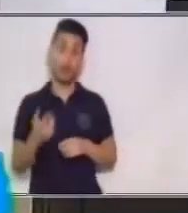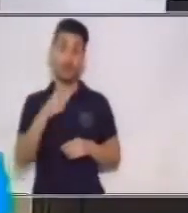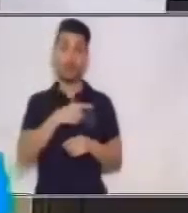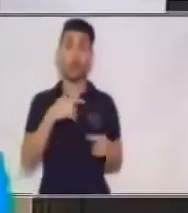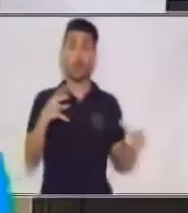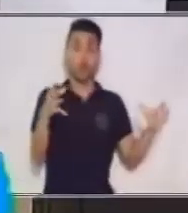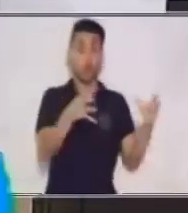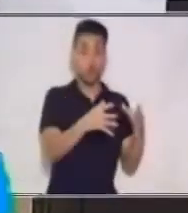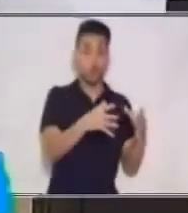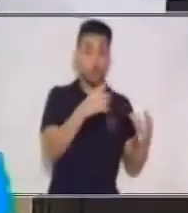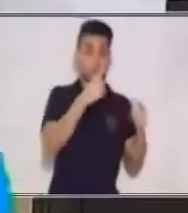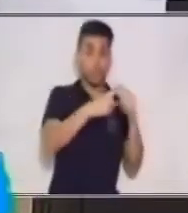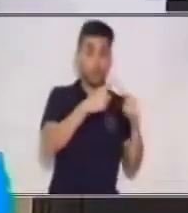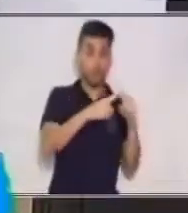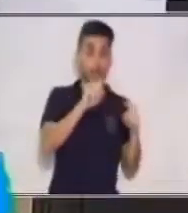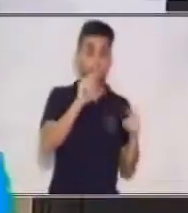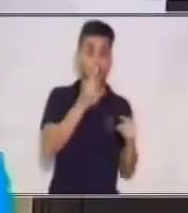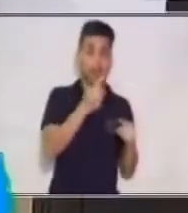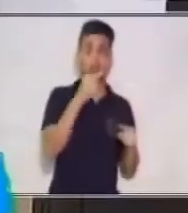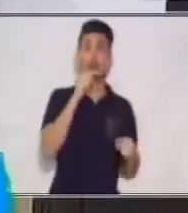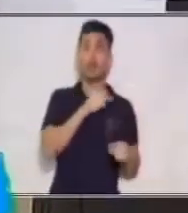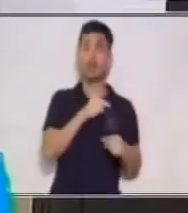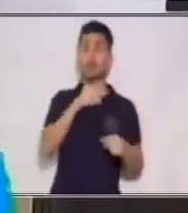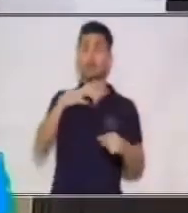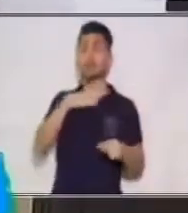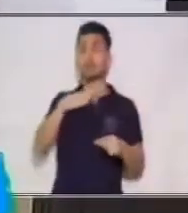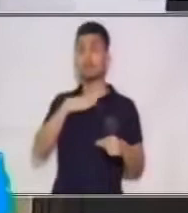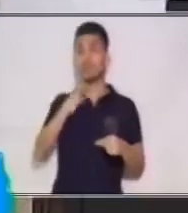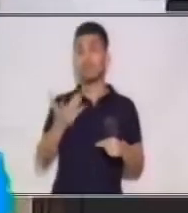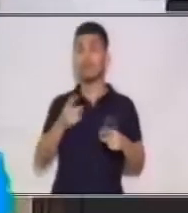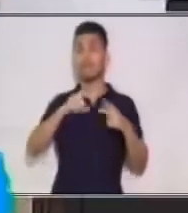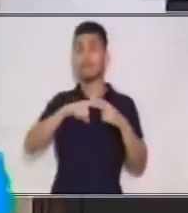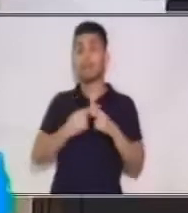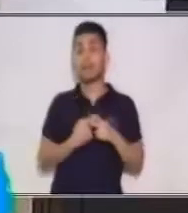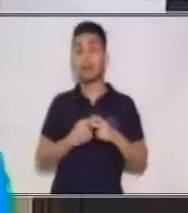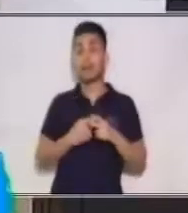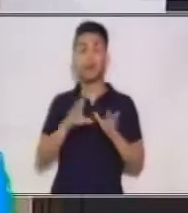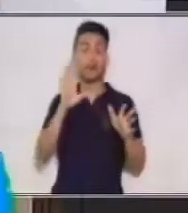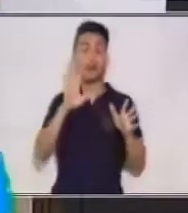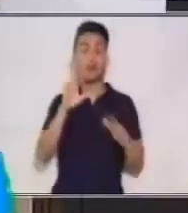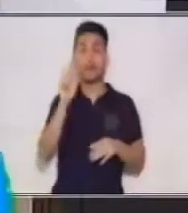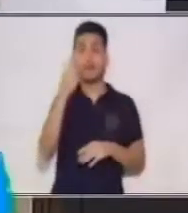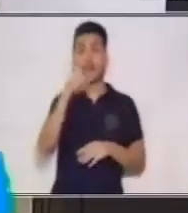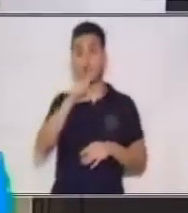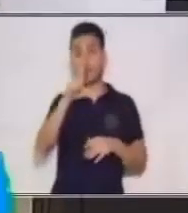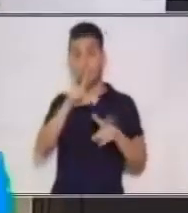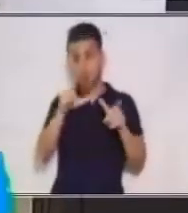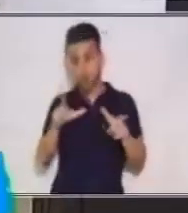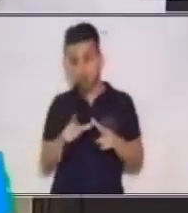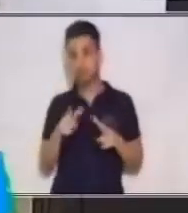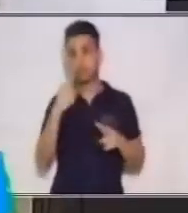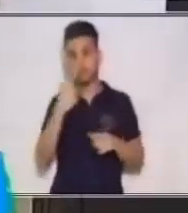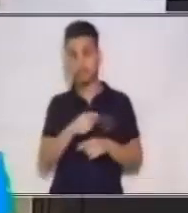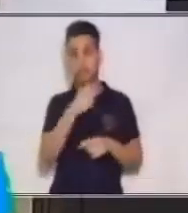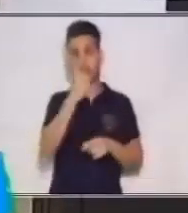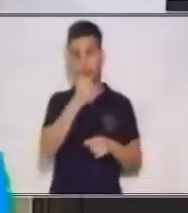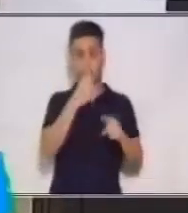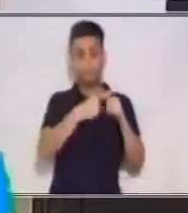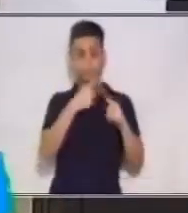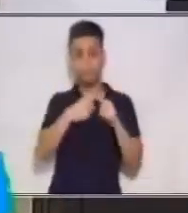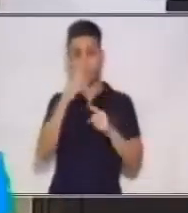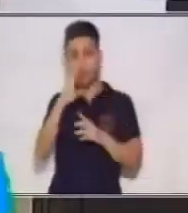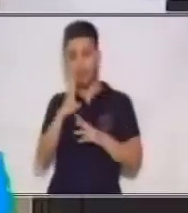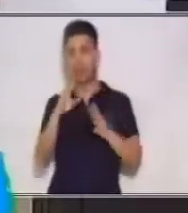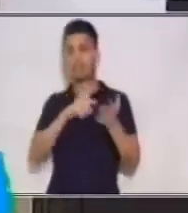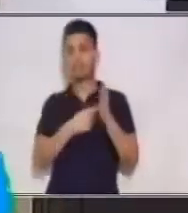a multiplicar primero son los que llevan entonces el primer lugar. Entonces, A por B significa que primero